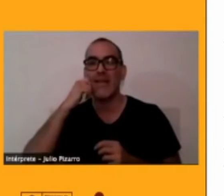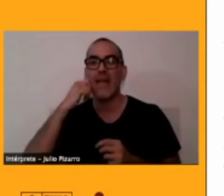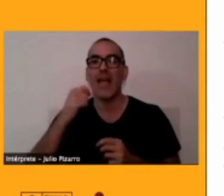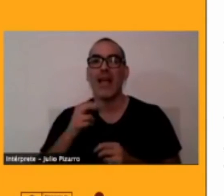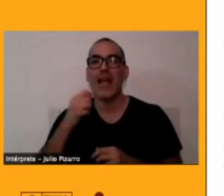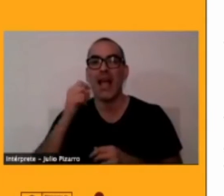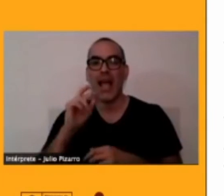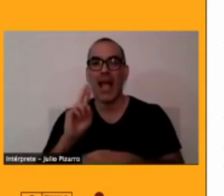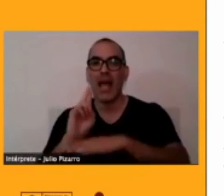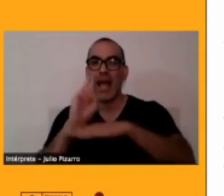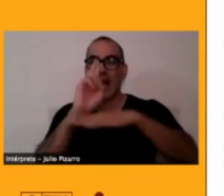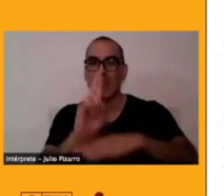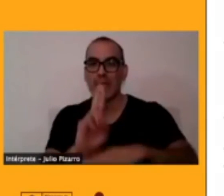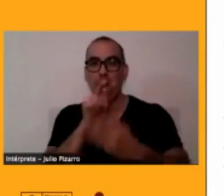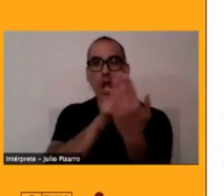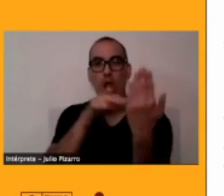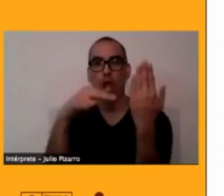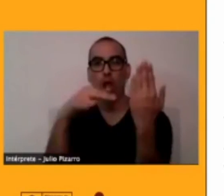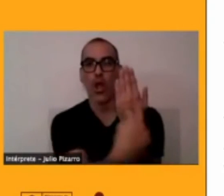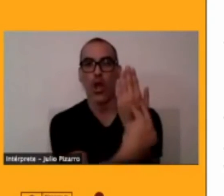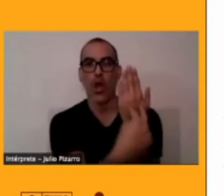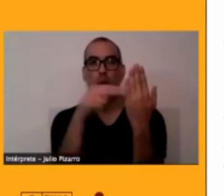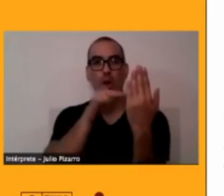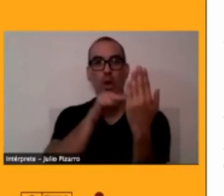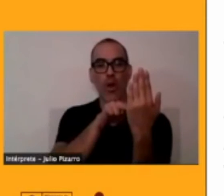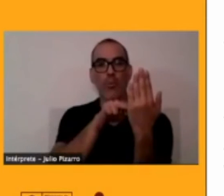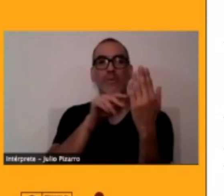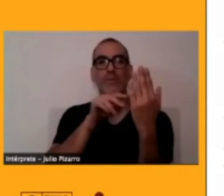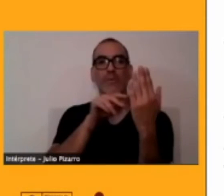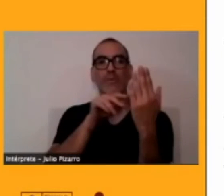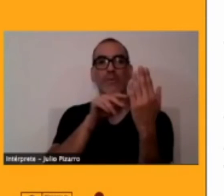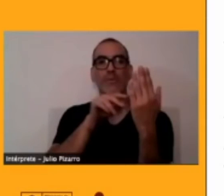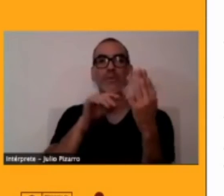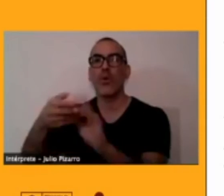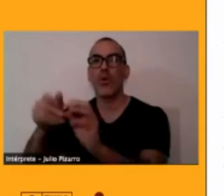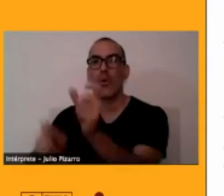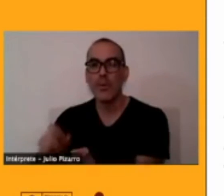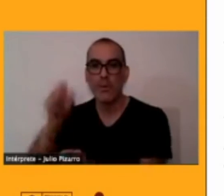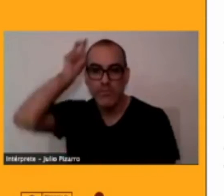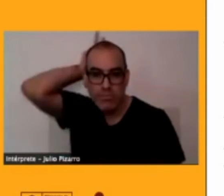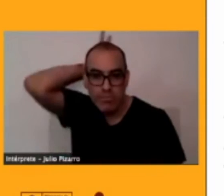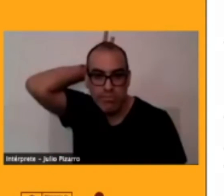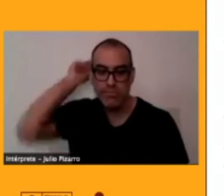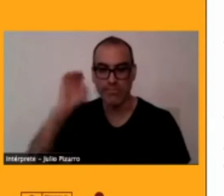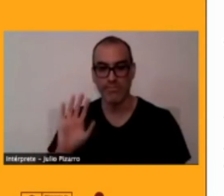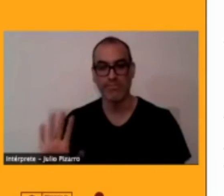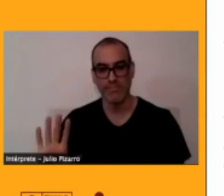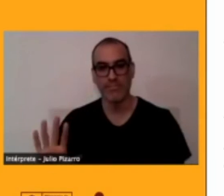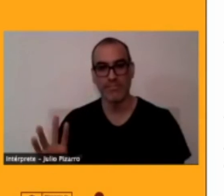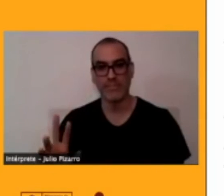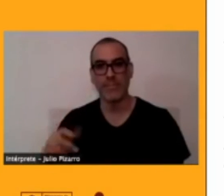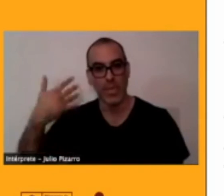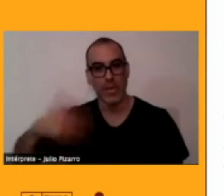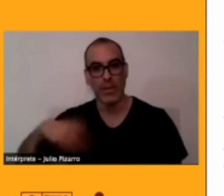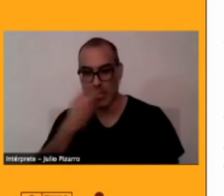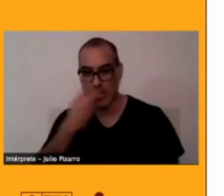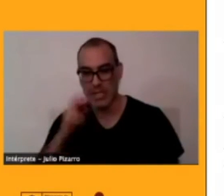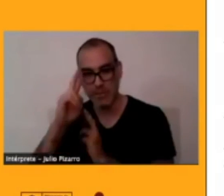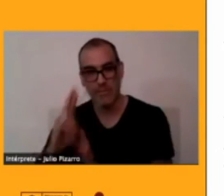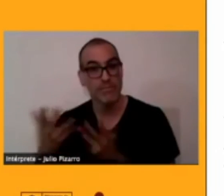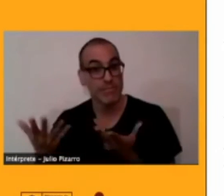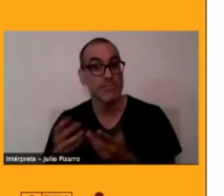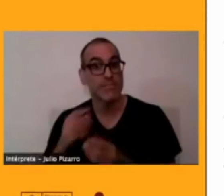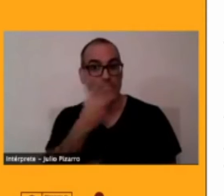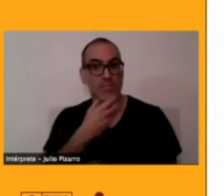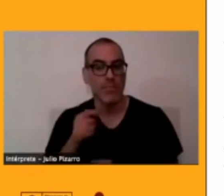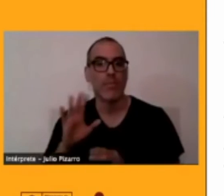cosmovisión del pueblo originario que corresponde. Y básicamente el Consejo Lingüístico ha trabajado muy duro